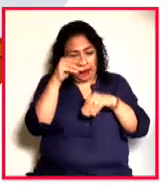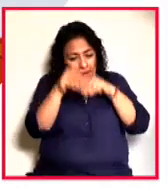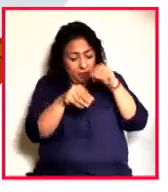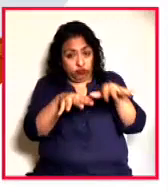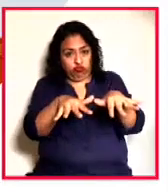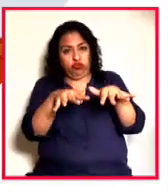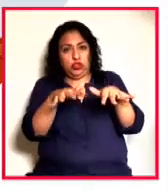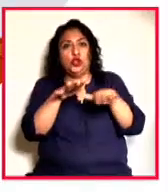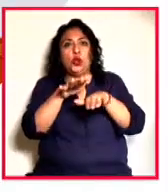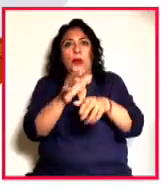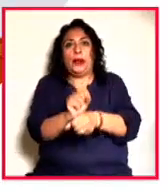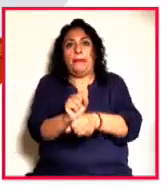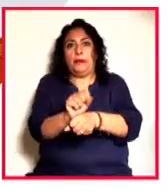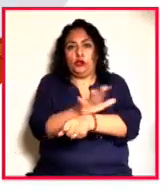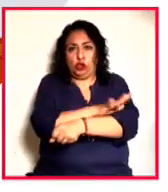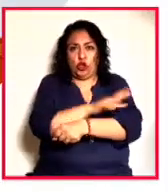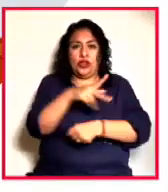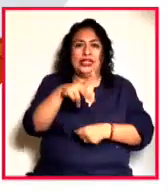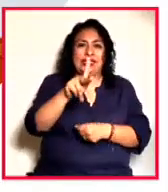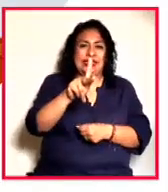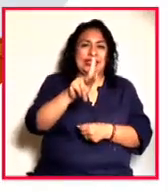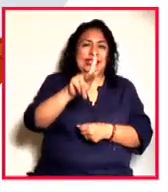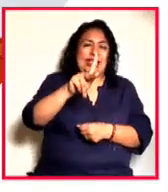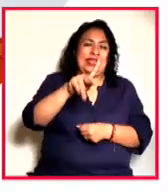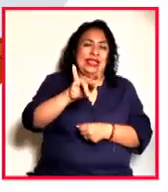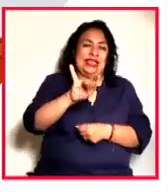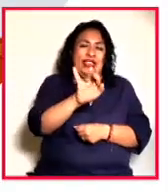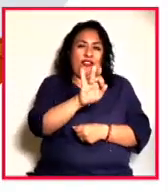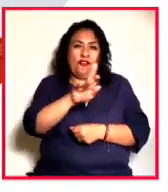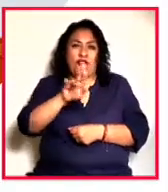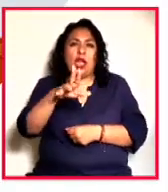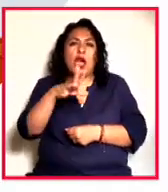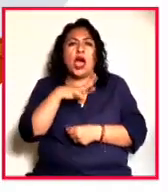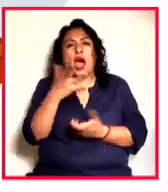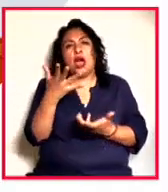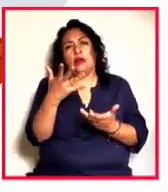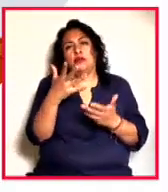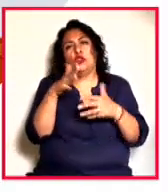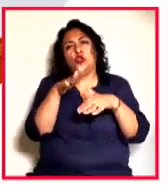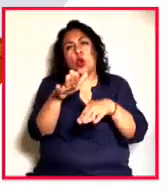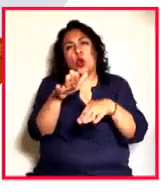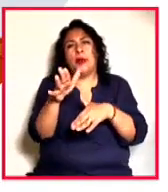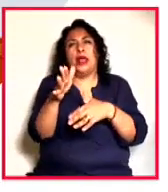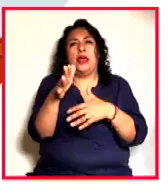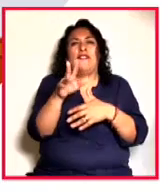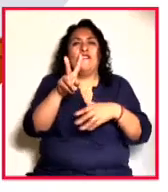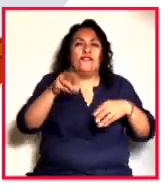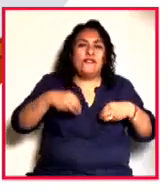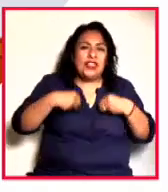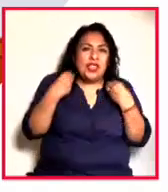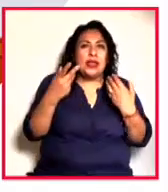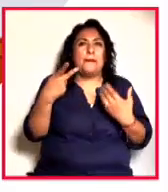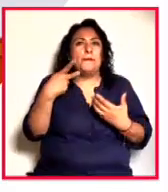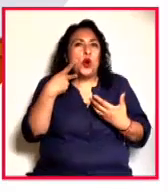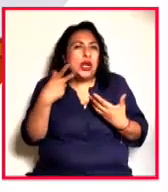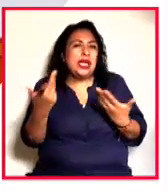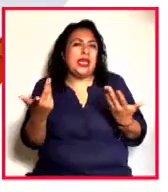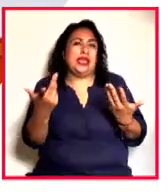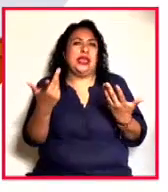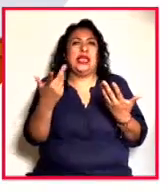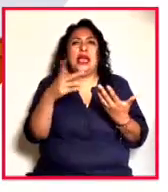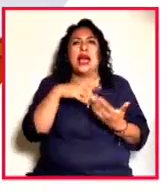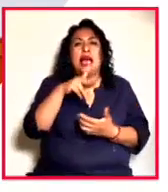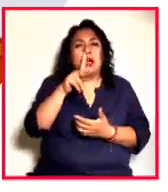emocional. Kiefer suele abordar cuestiones existenciales. La política, la religión, el misticismo de la cábala, la